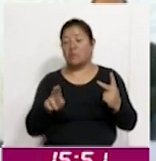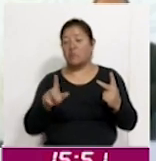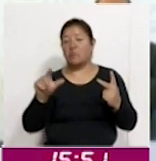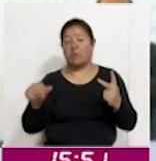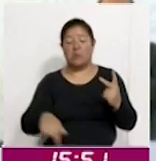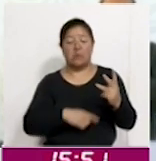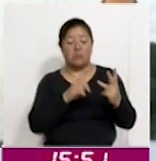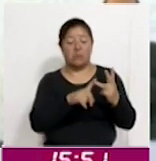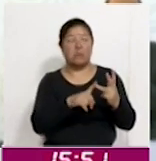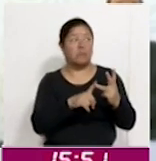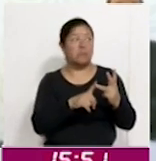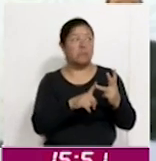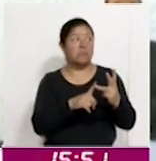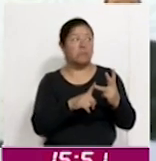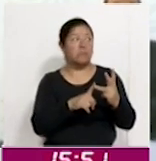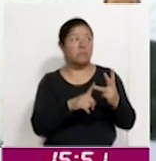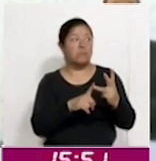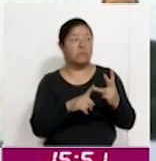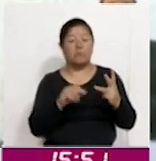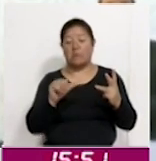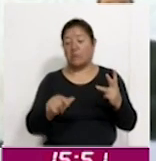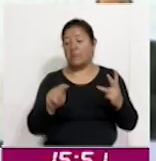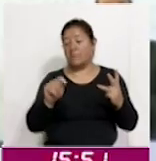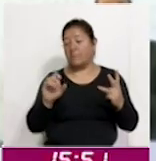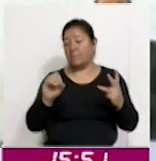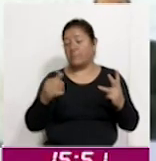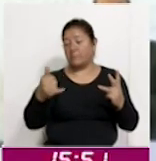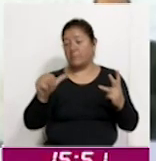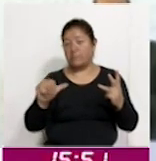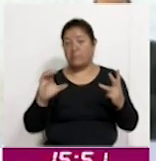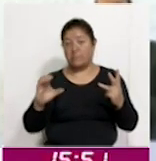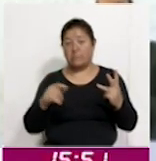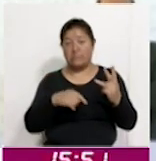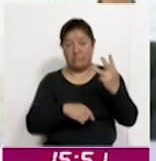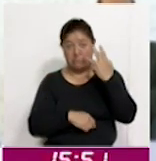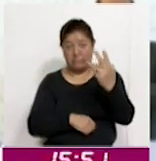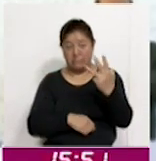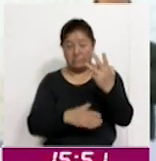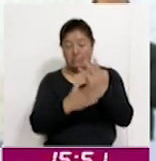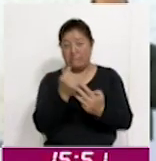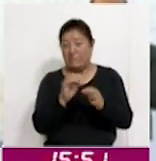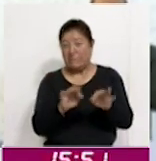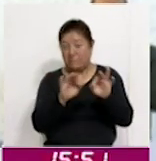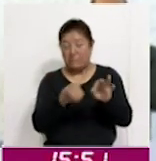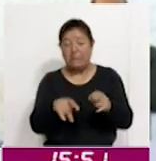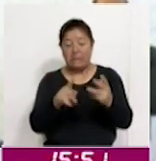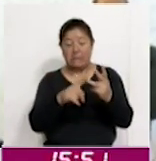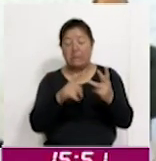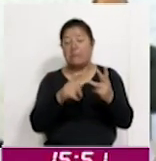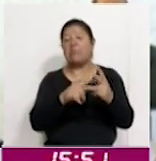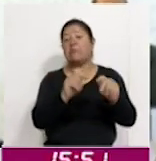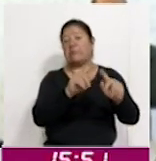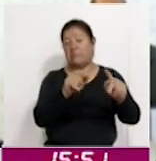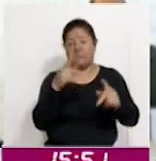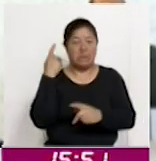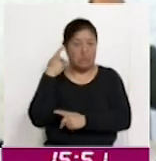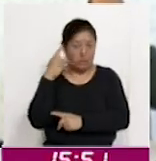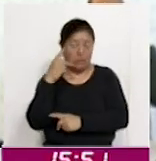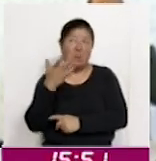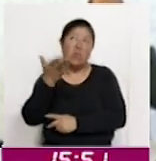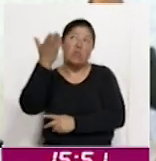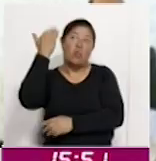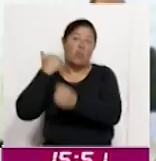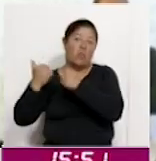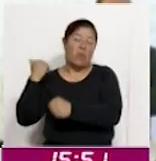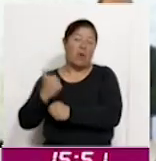por otro lado el Atoyac, que es una parte muy importante de Tlaxcala y de Puebla, que desde hace muchos años